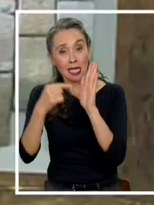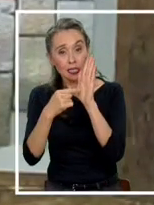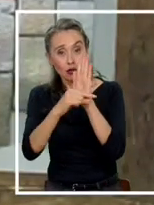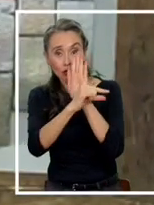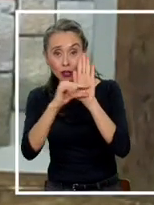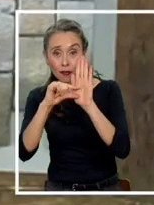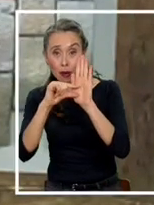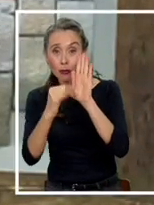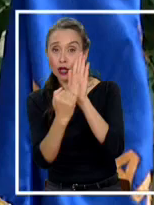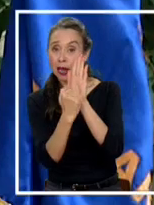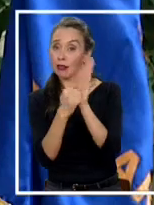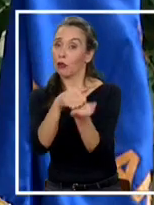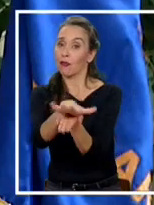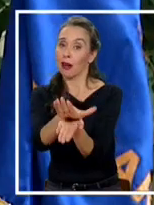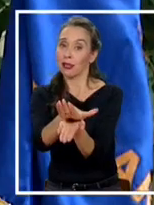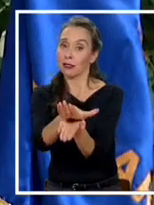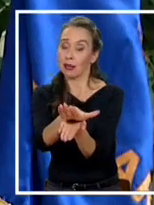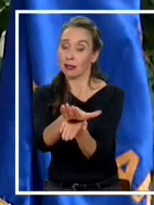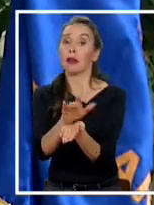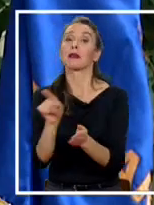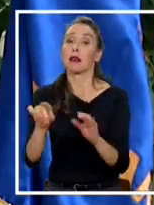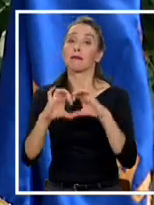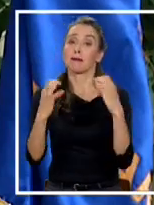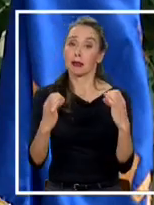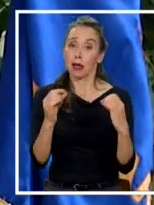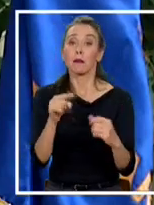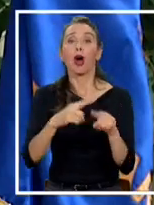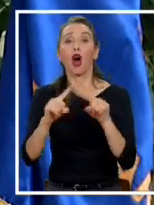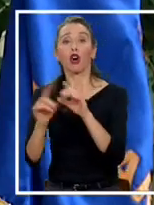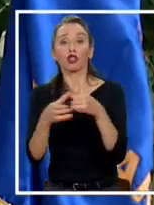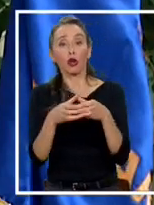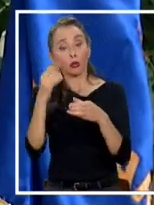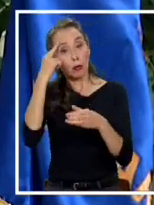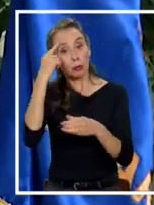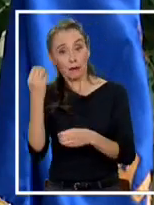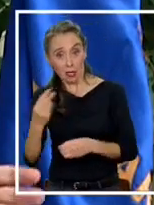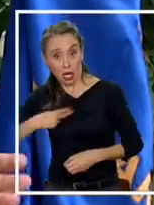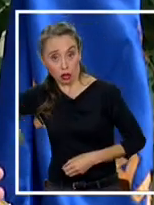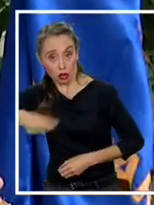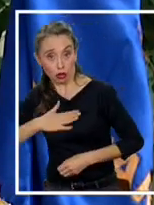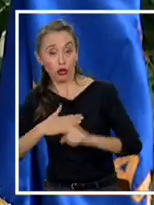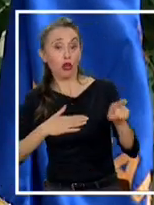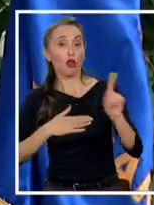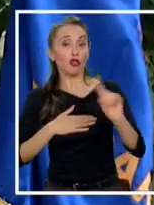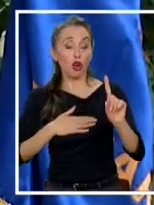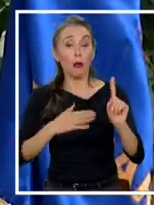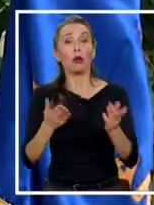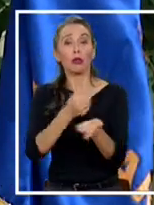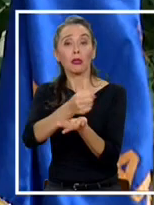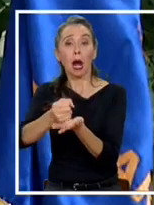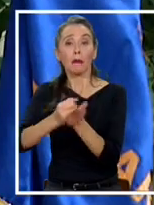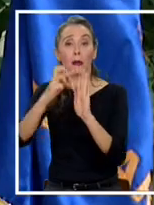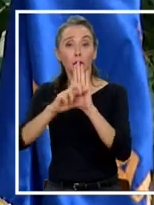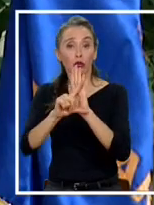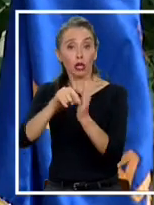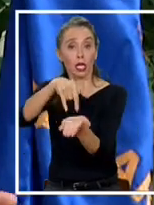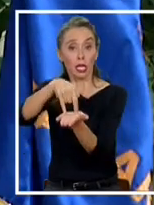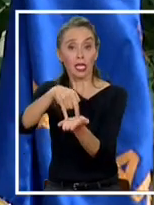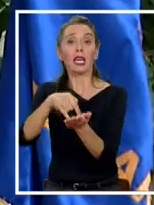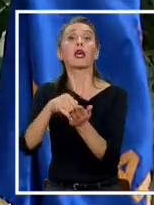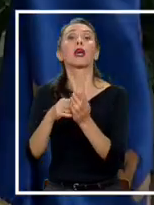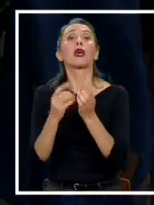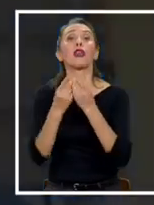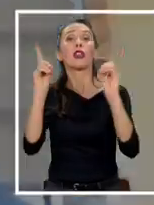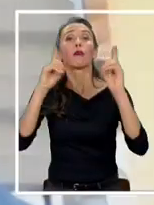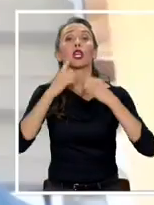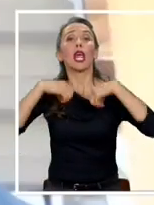ese artículo. De nosotros nos parece bien, a otro sector no le va a parecer, por eso es la tramitación que se va a hacer y en democracia grana el que